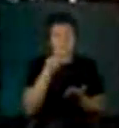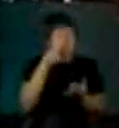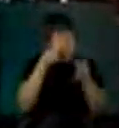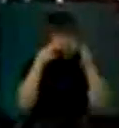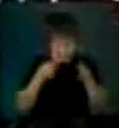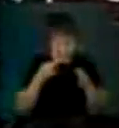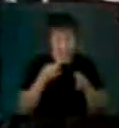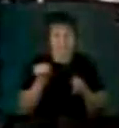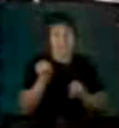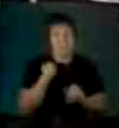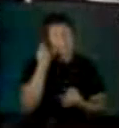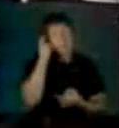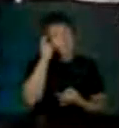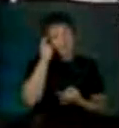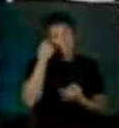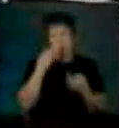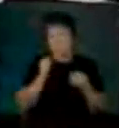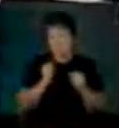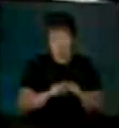de verdad pensamos.